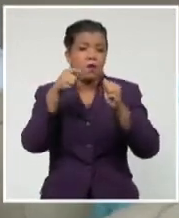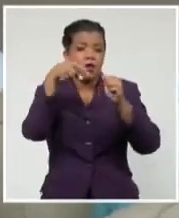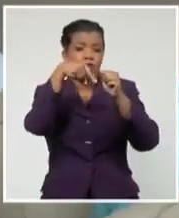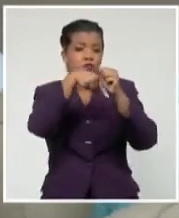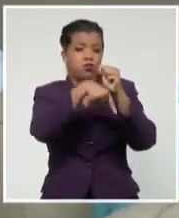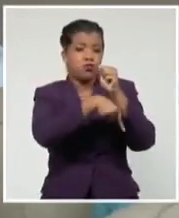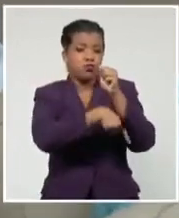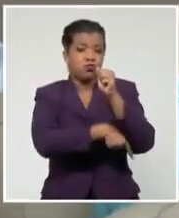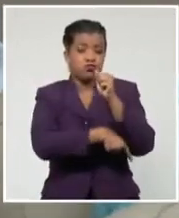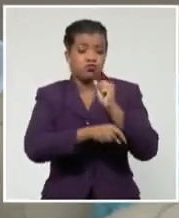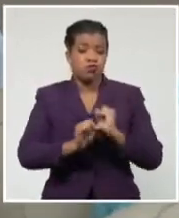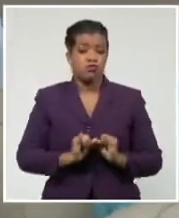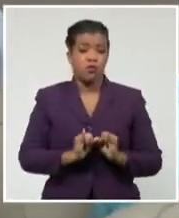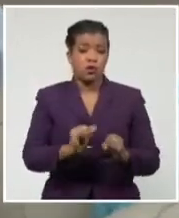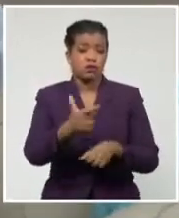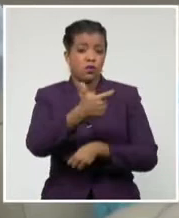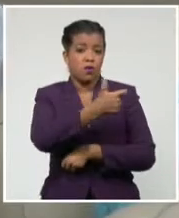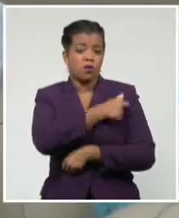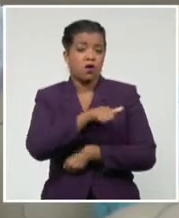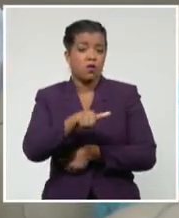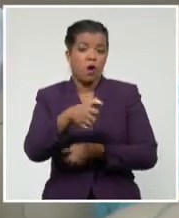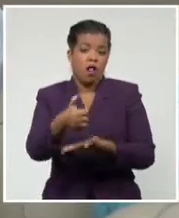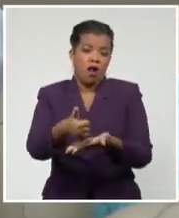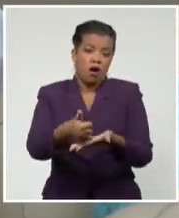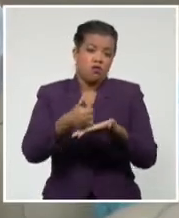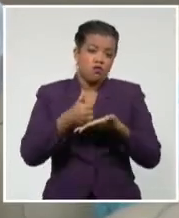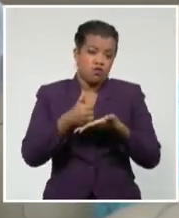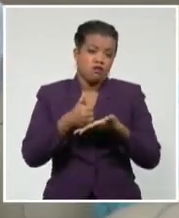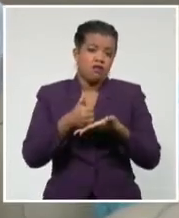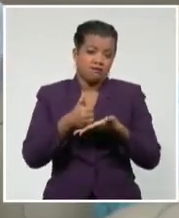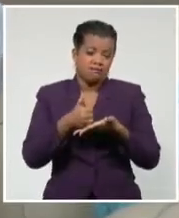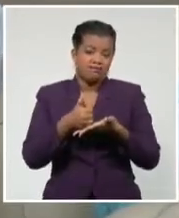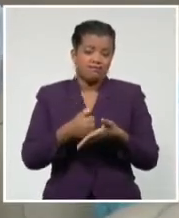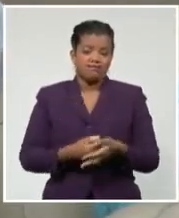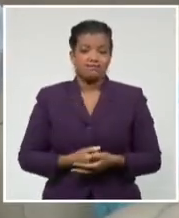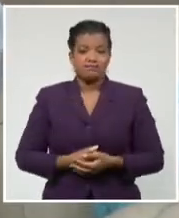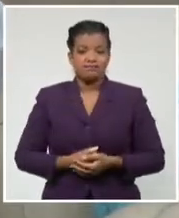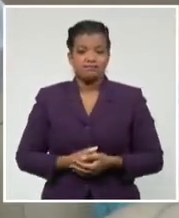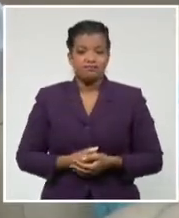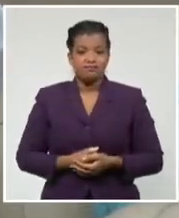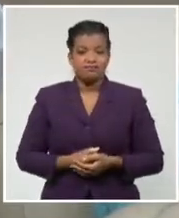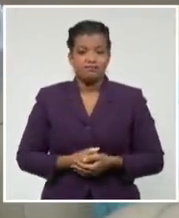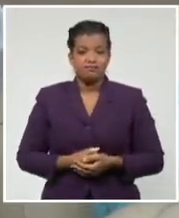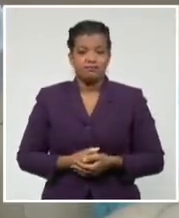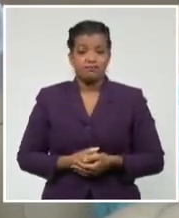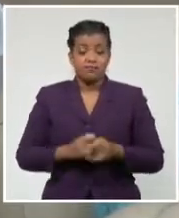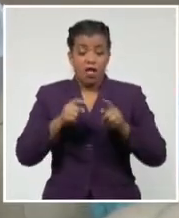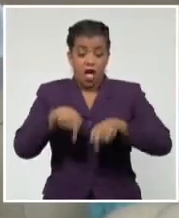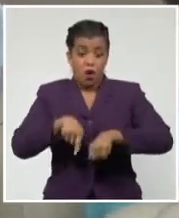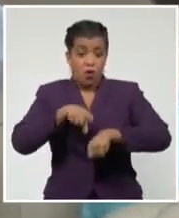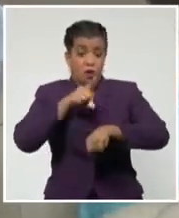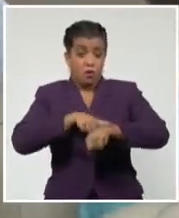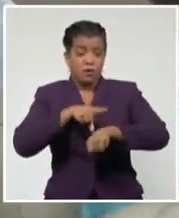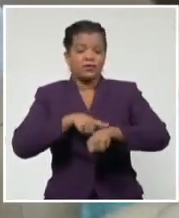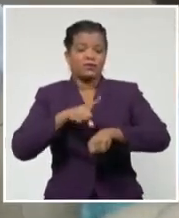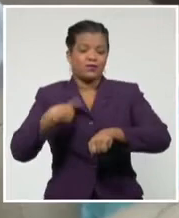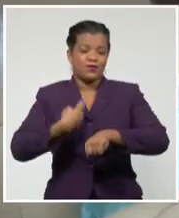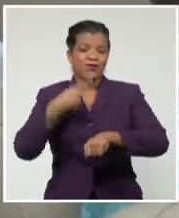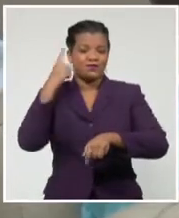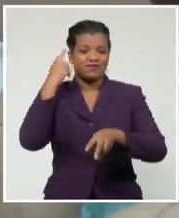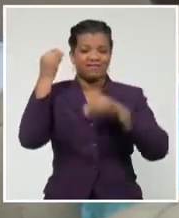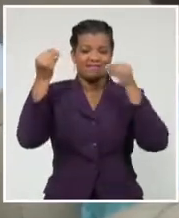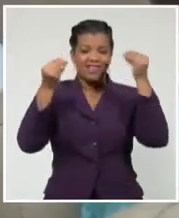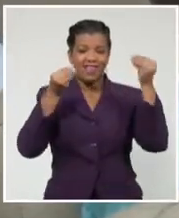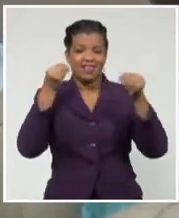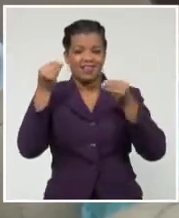evidentemente siempre es una ayuda muy grande cuando hay un análisis profundo de esos expedientes. Estamos ahora en el momento de esos análisis. Nosotros aspiramos